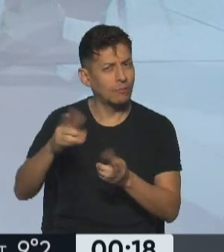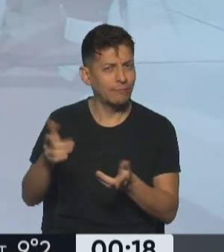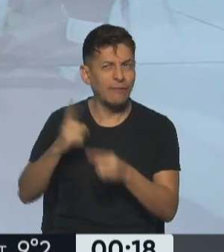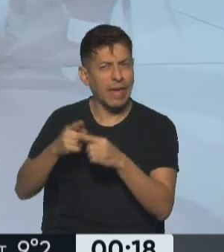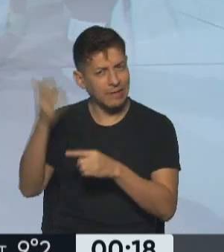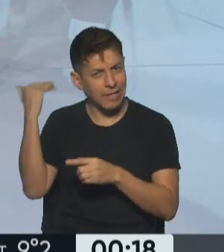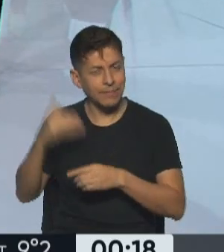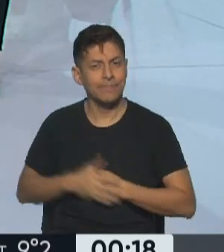sexual. Muchas gracias, Gaby. Y bueno...